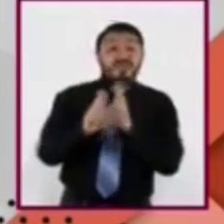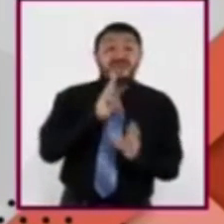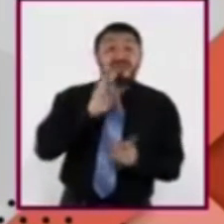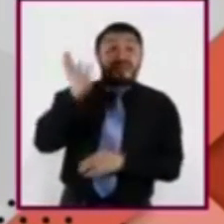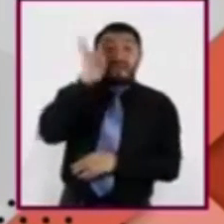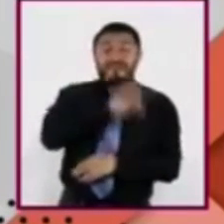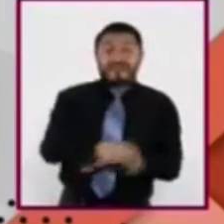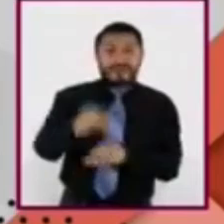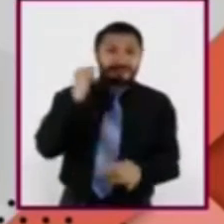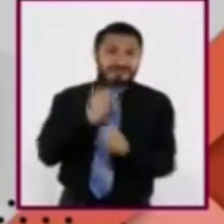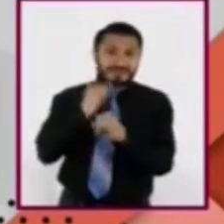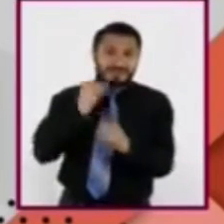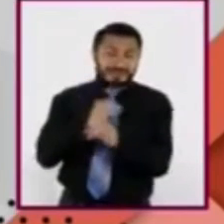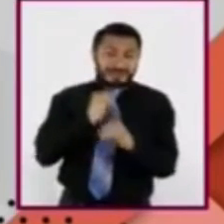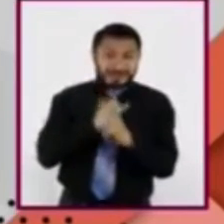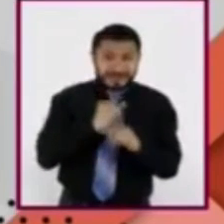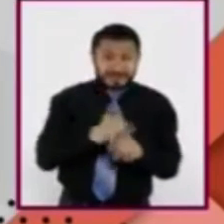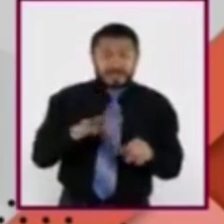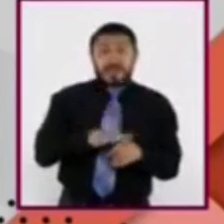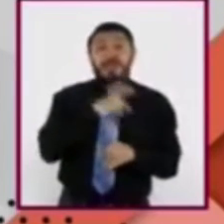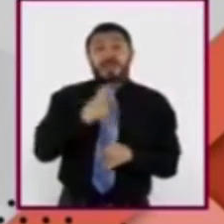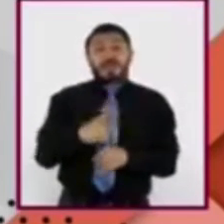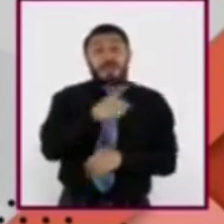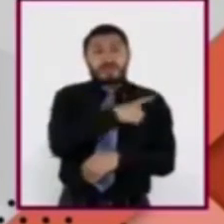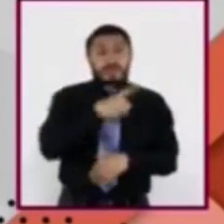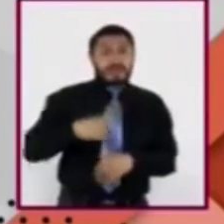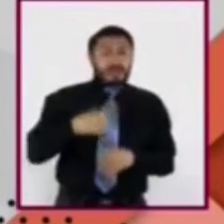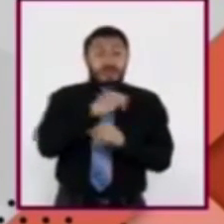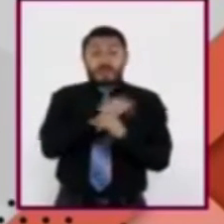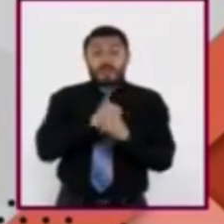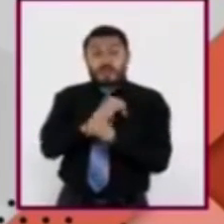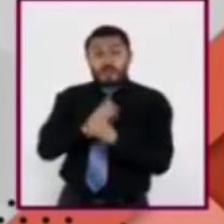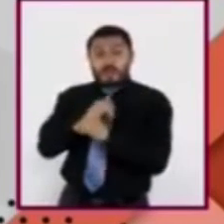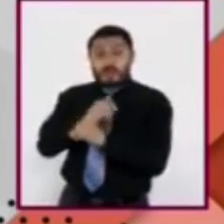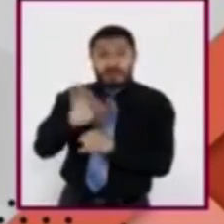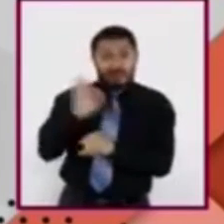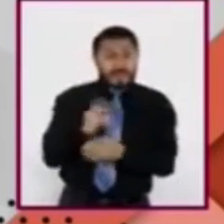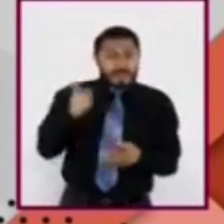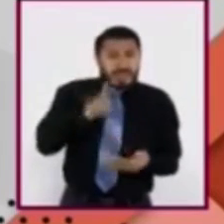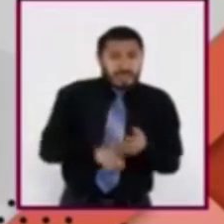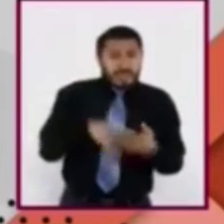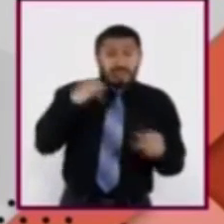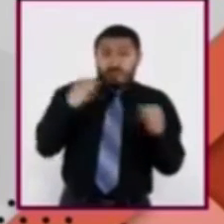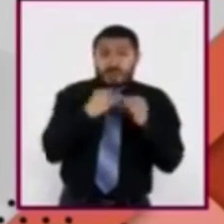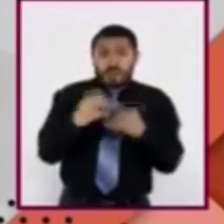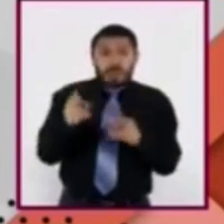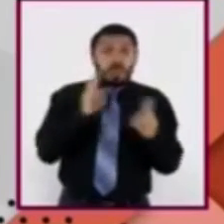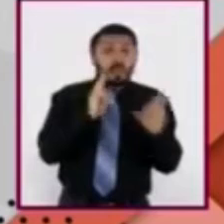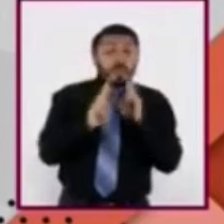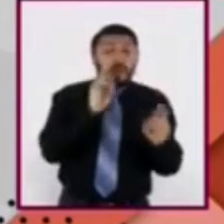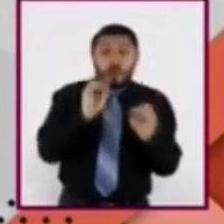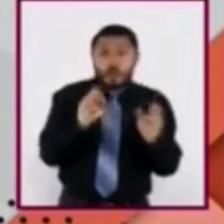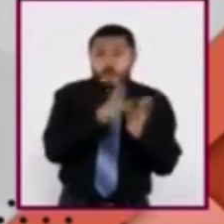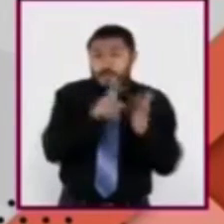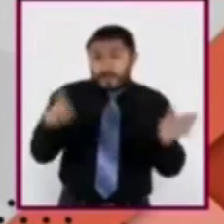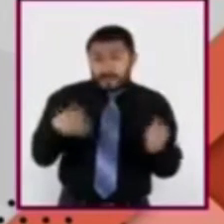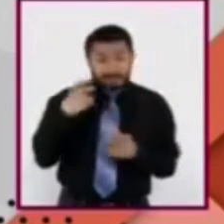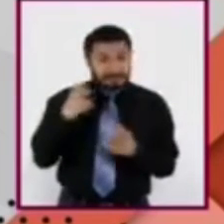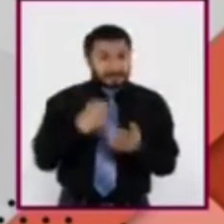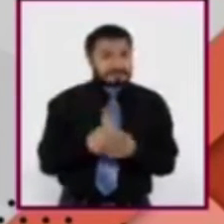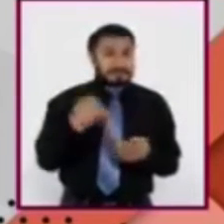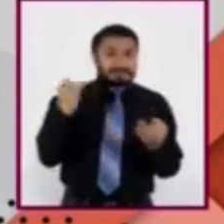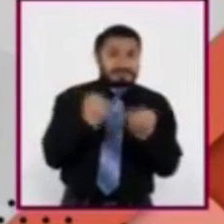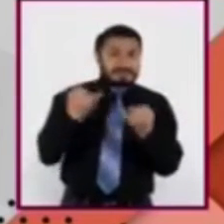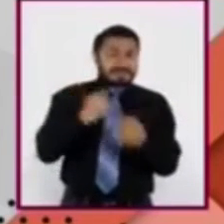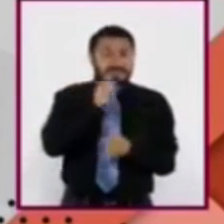por lo que siempre hay que verificar la fuente y distinguir si proviene de una agencia de noticias o de un periodista, además de